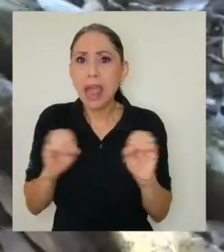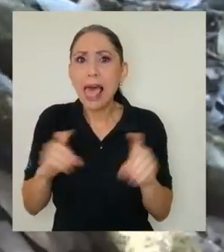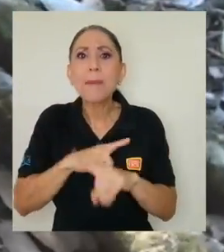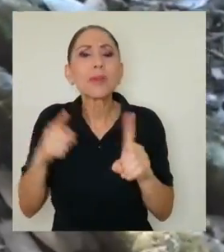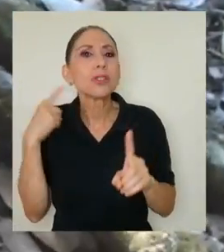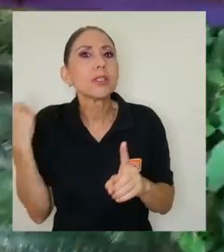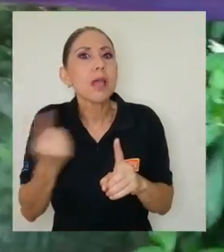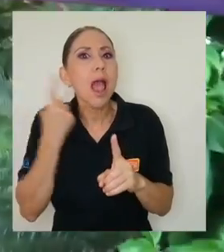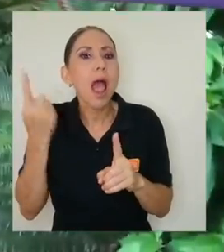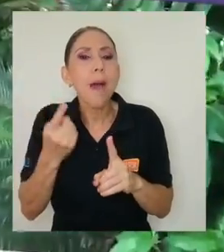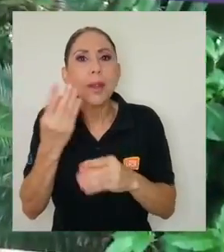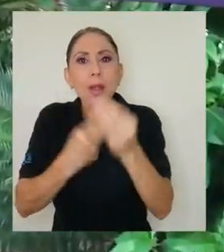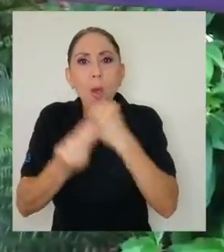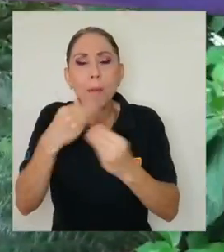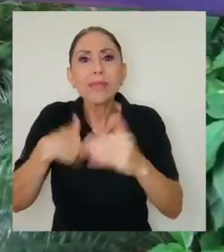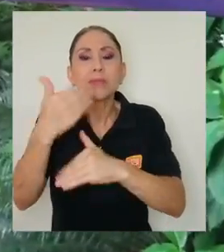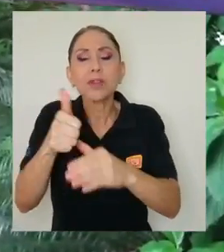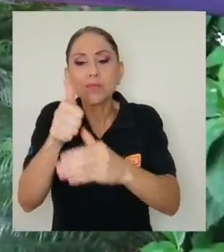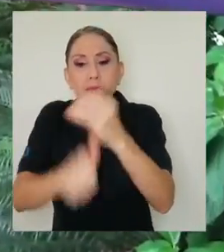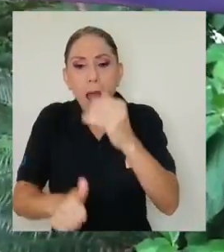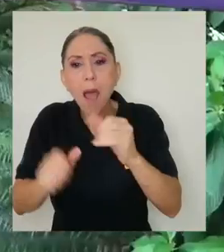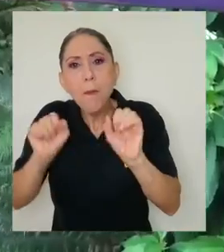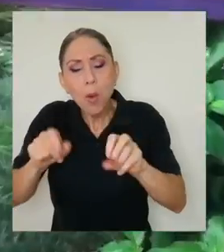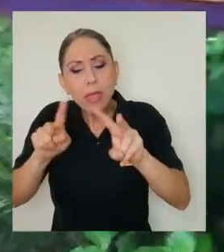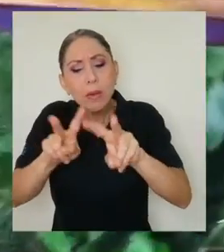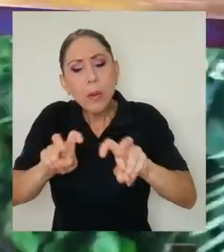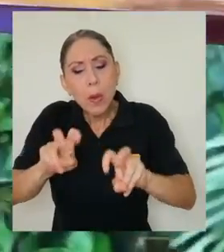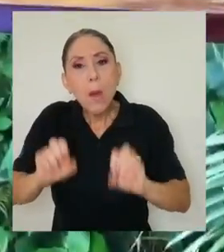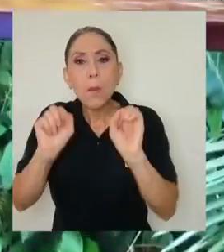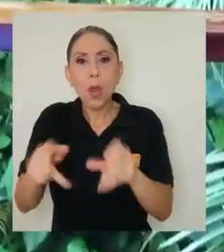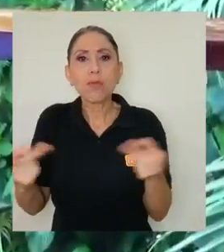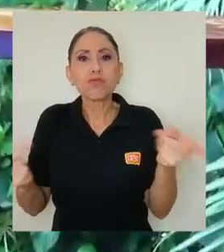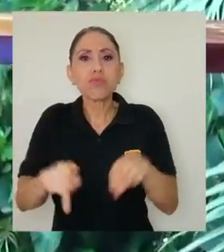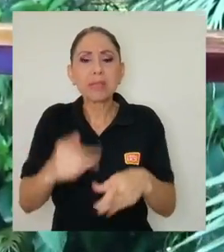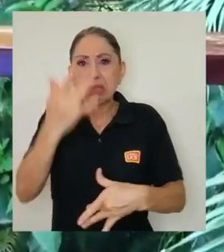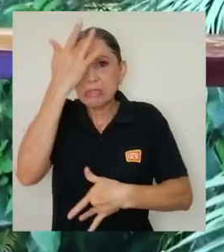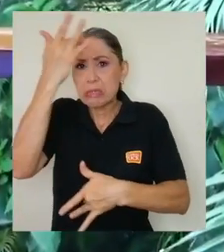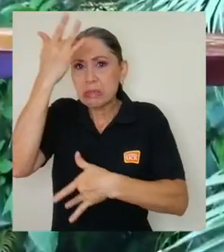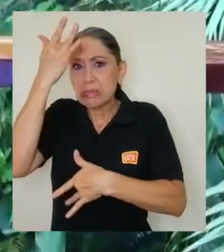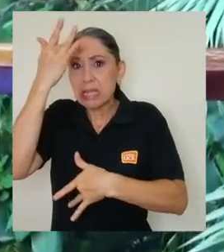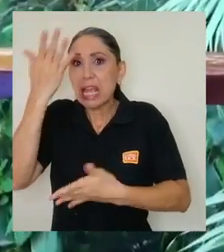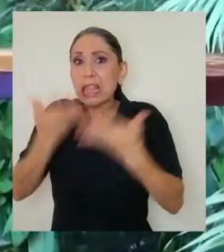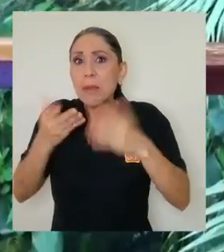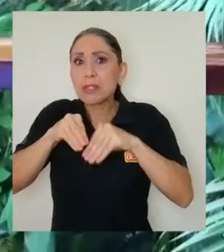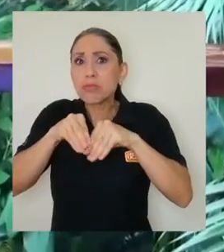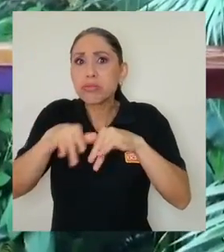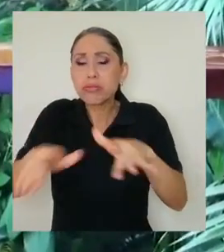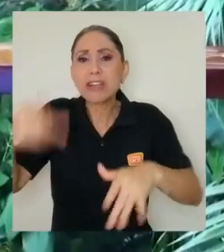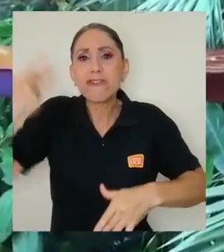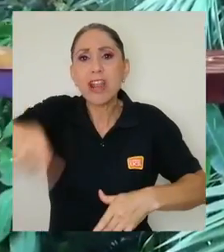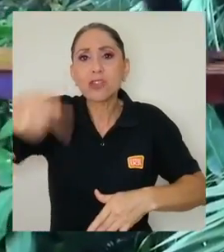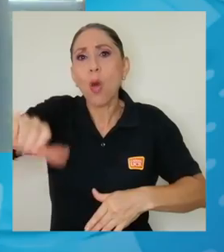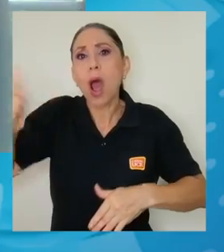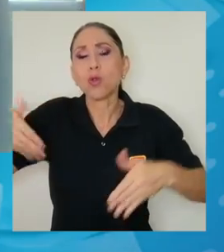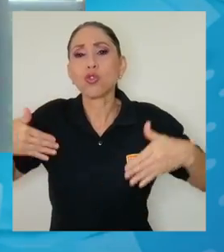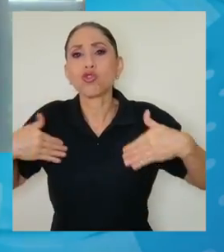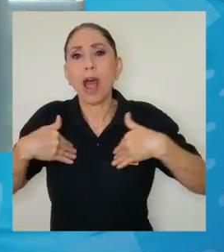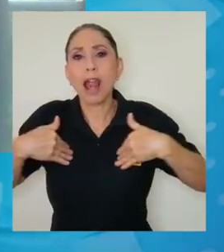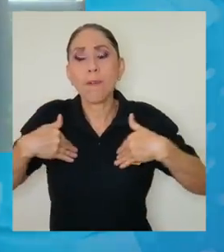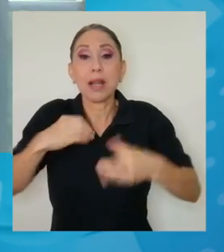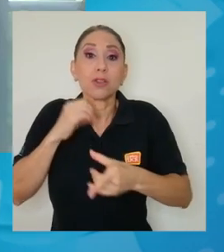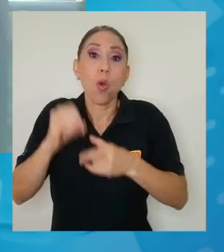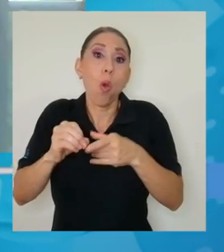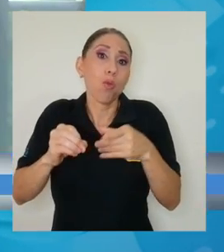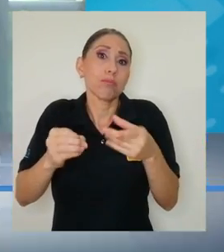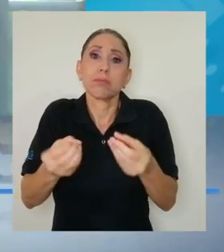sus excrementos, las cuales podrían generar padecimientos que ponen en riesgo a otras especies y la salud pública. Entonces,